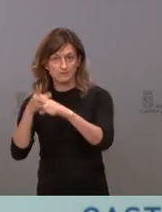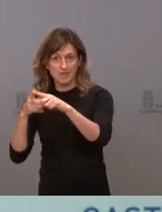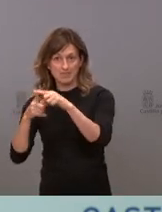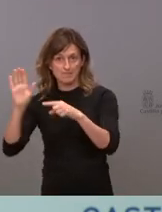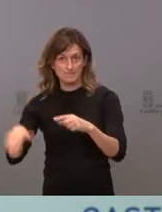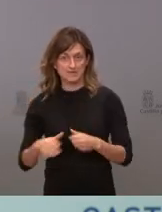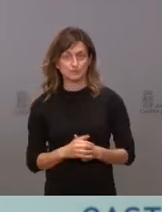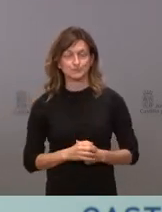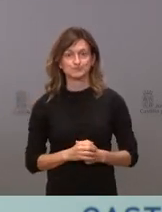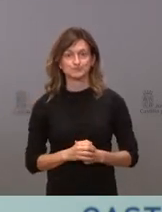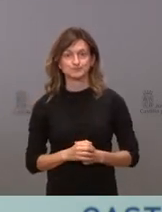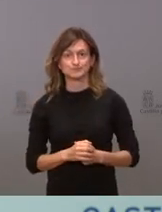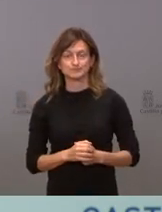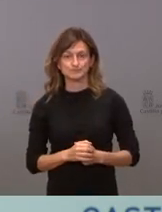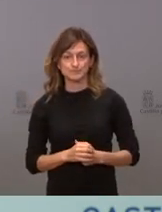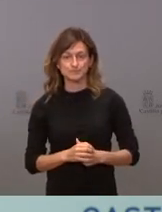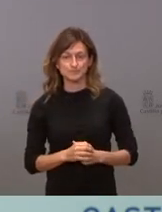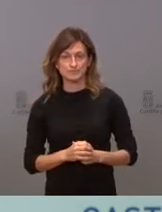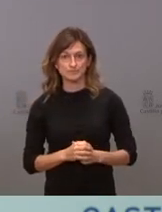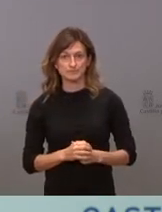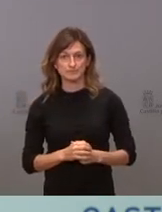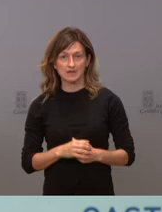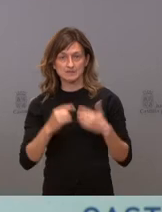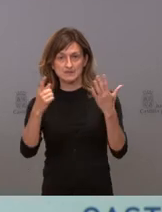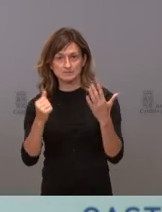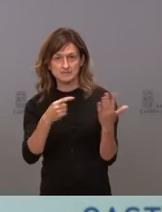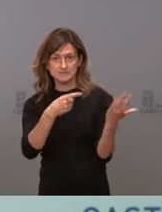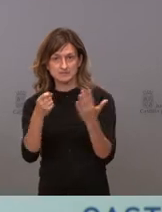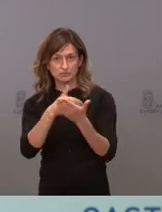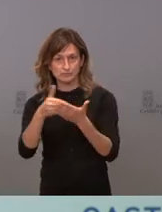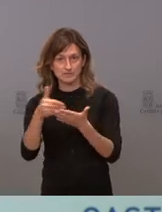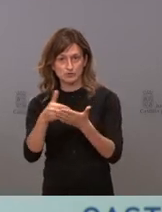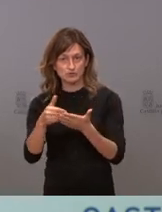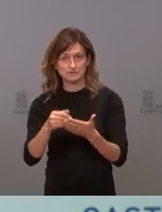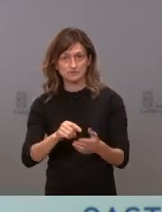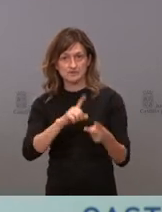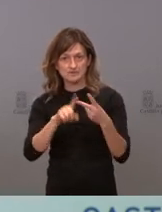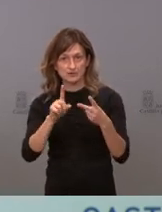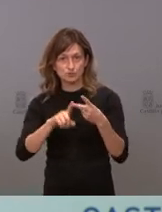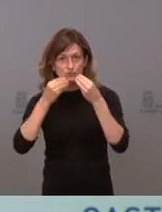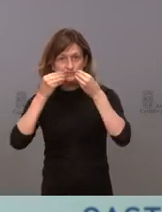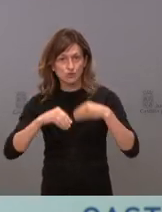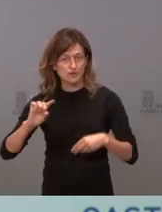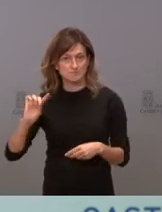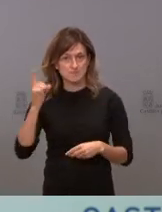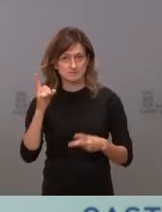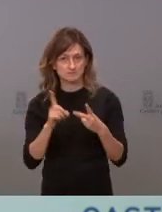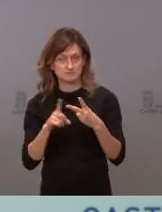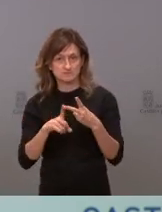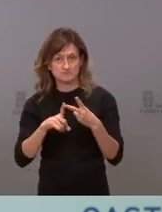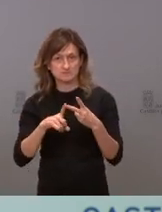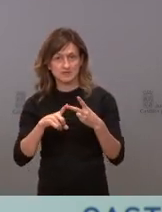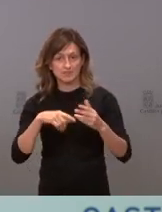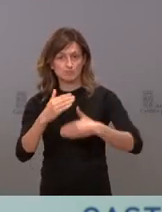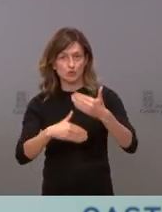que la media. Hasta 6.600 millones es el segundo mayor valor histórico registrado de nuestra